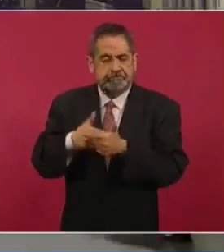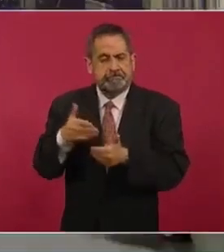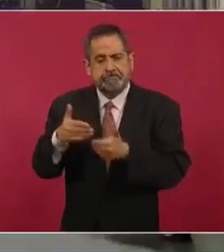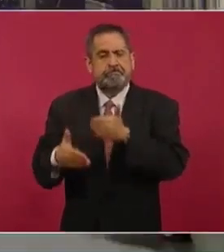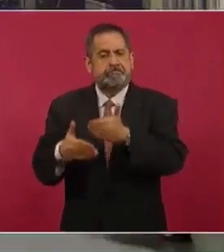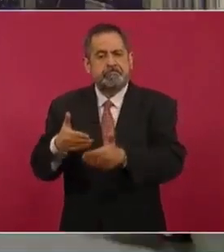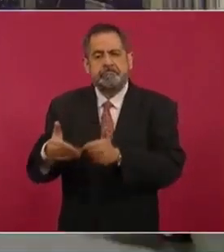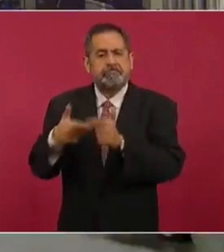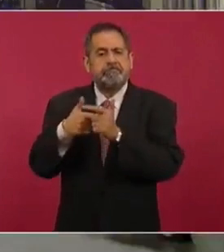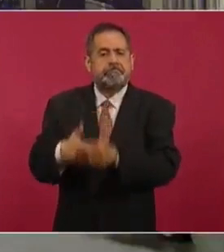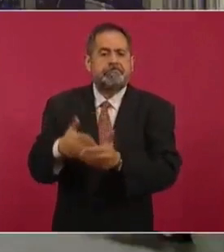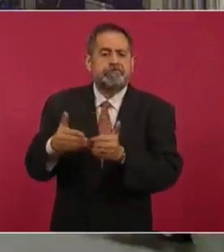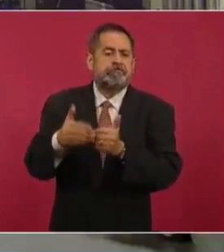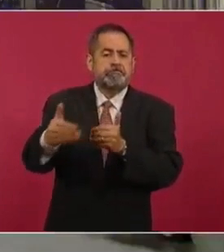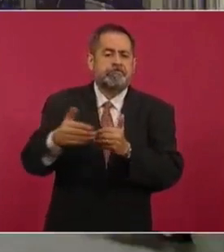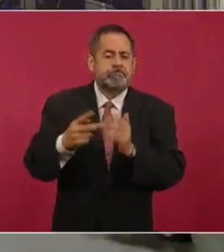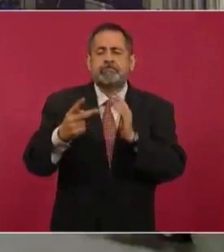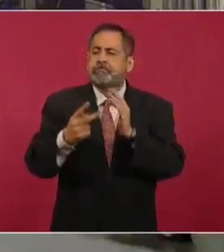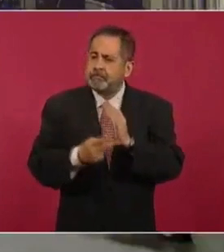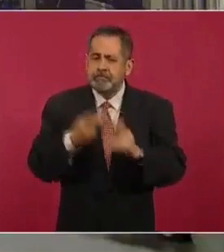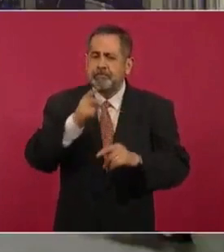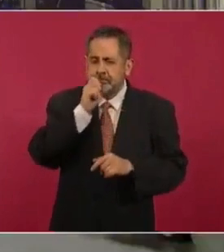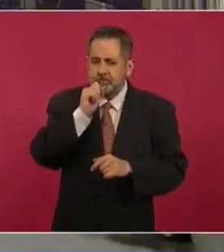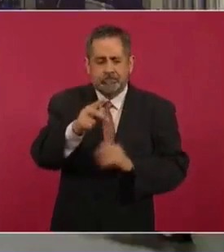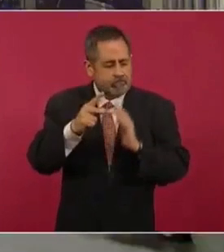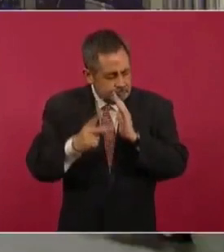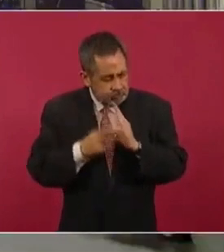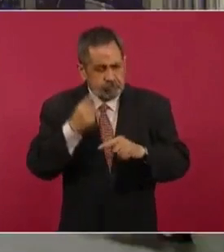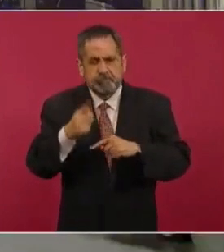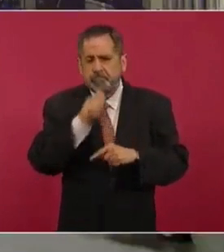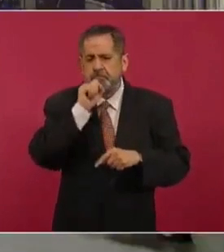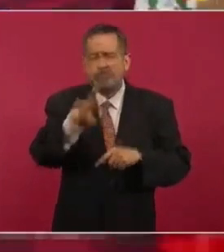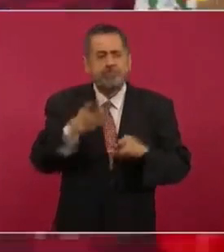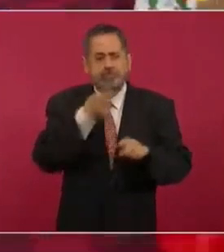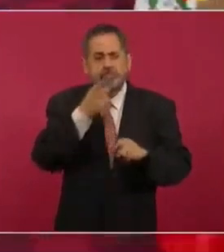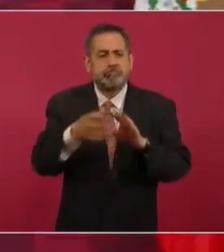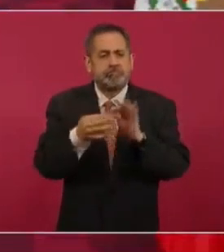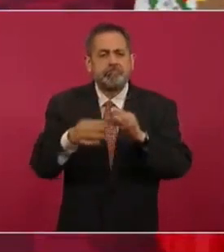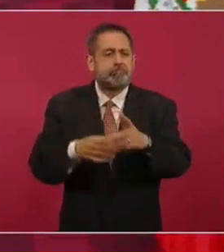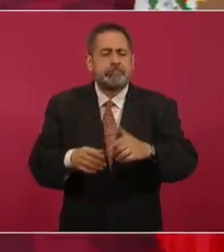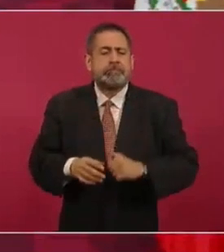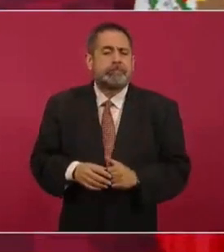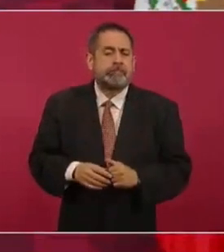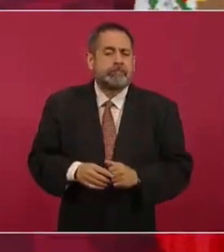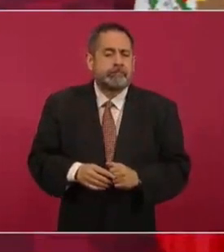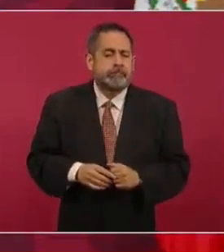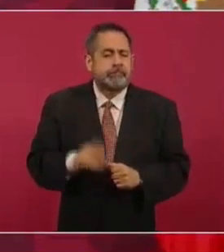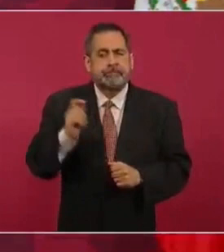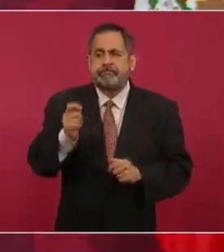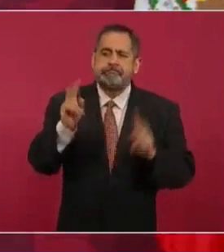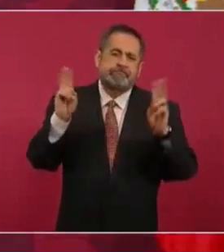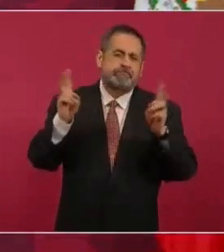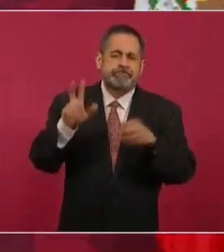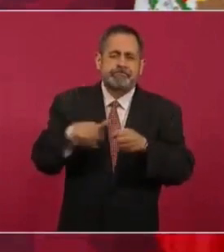es, vuelvo también a decirlo, es normal